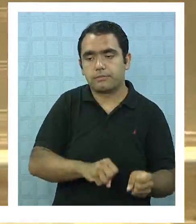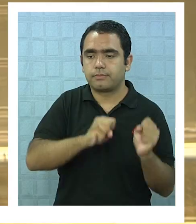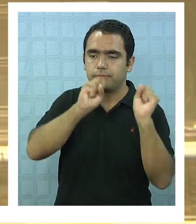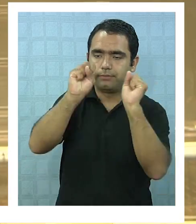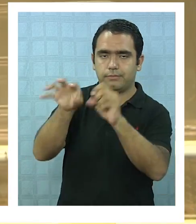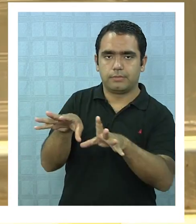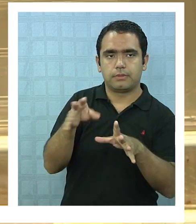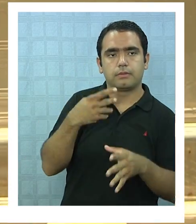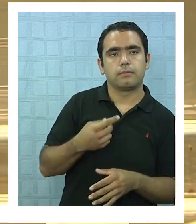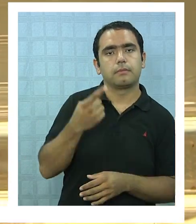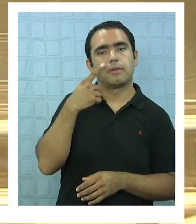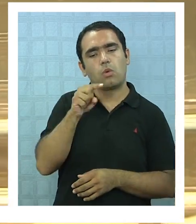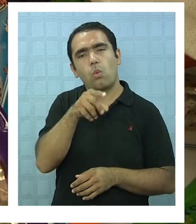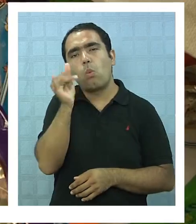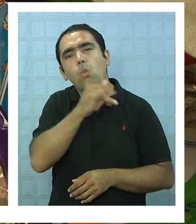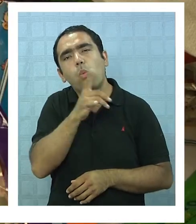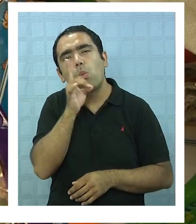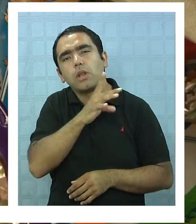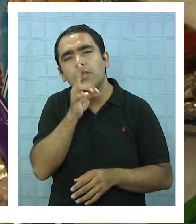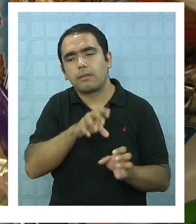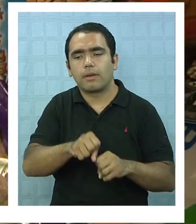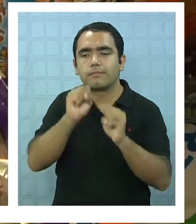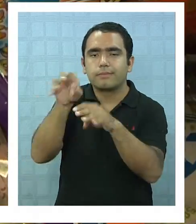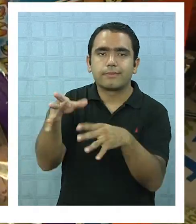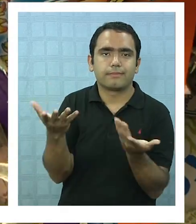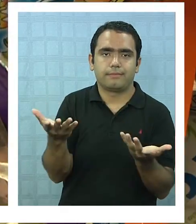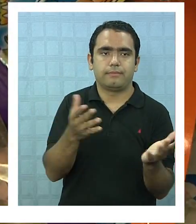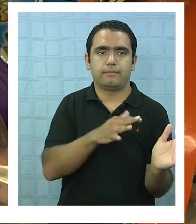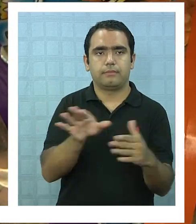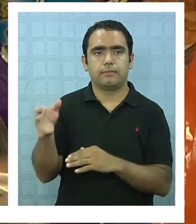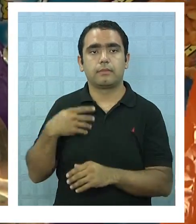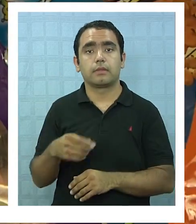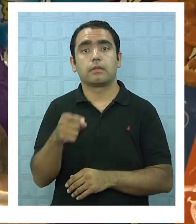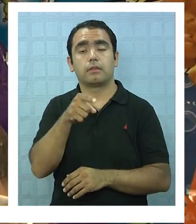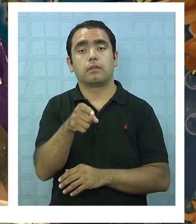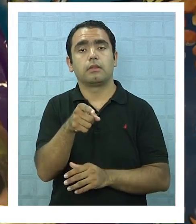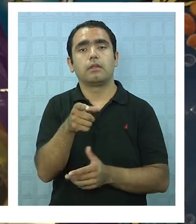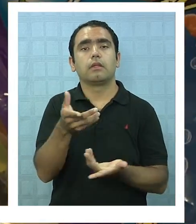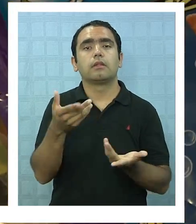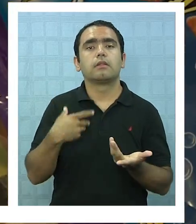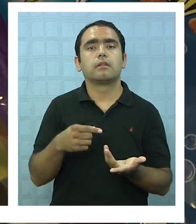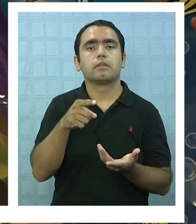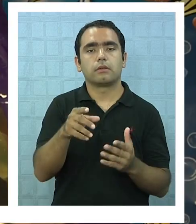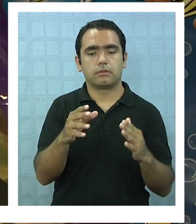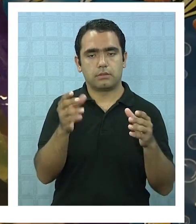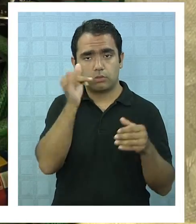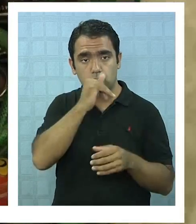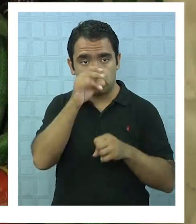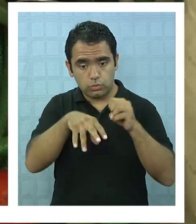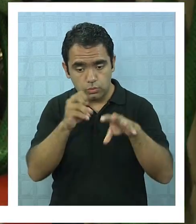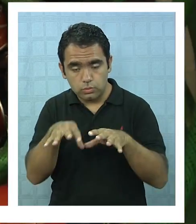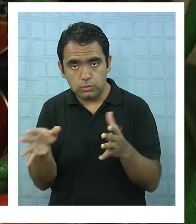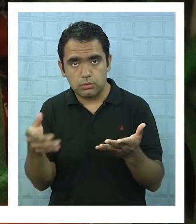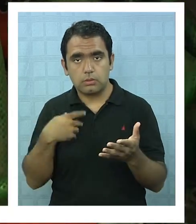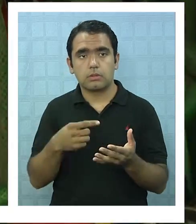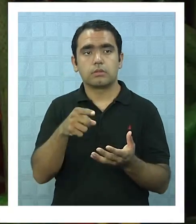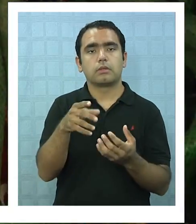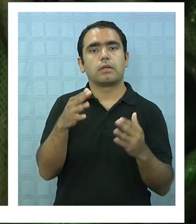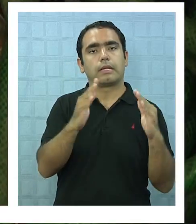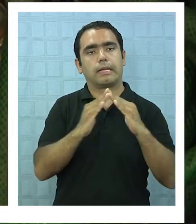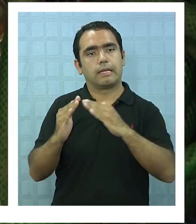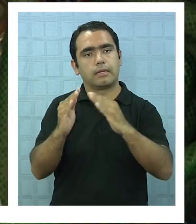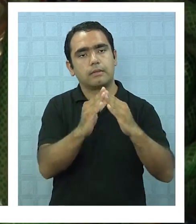Pero es la última escala y ojalá sea la menor posible. El manejo de los residuos domiciliarios ha mejorado en nuestra región